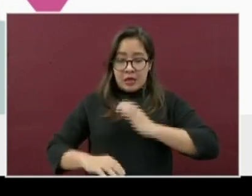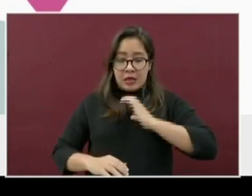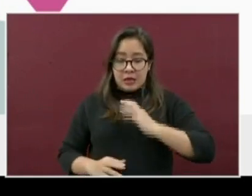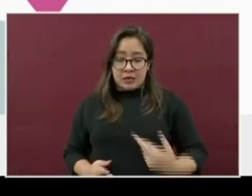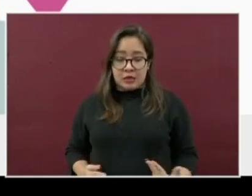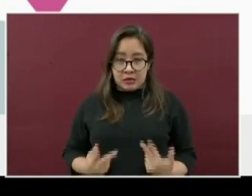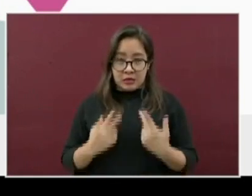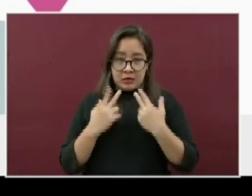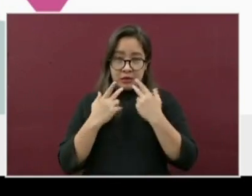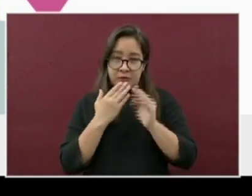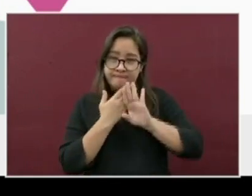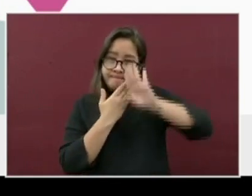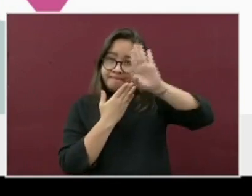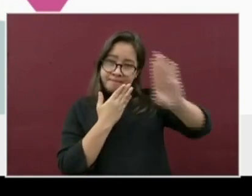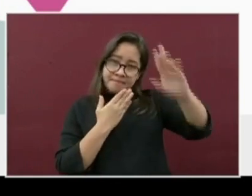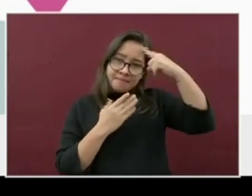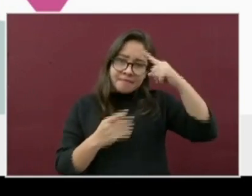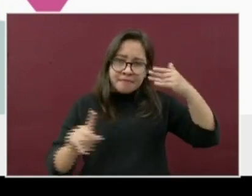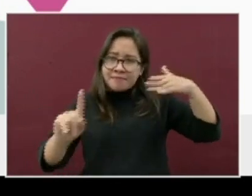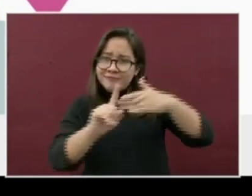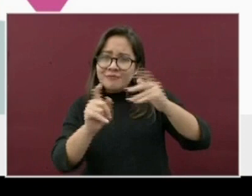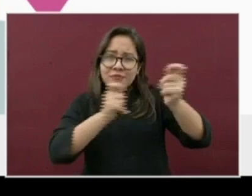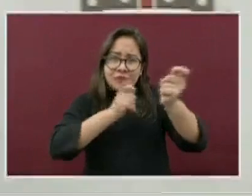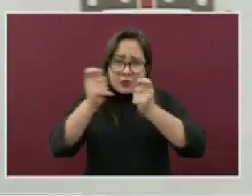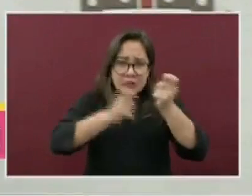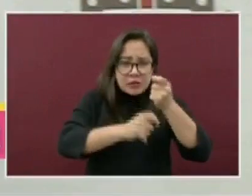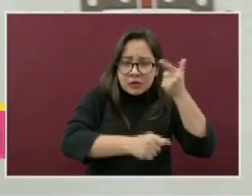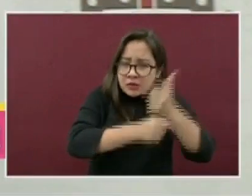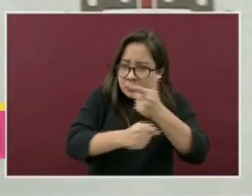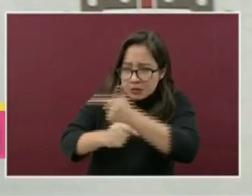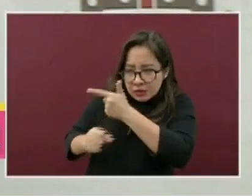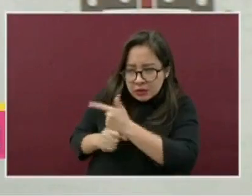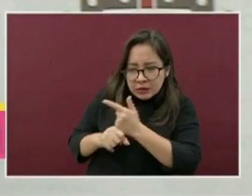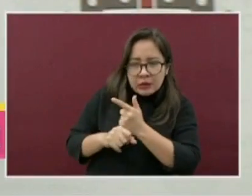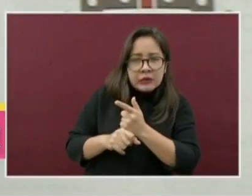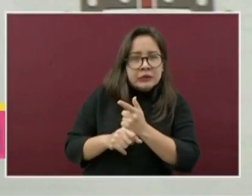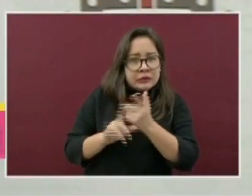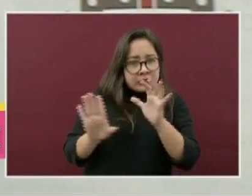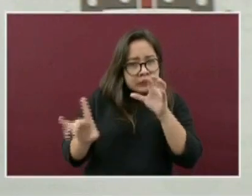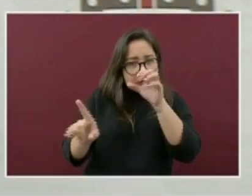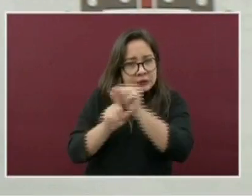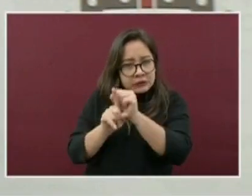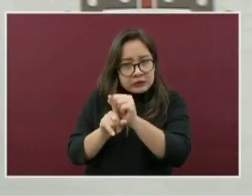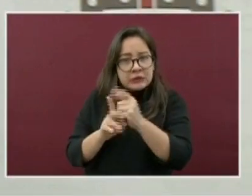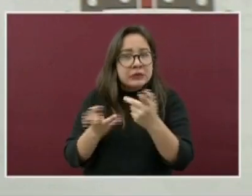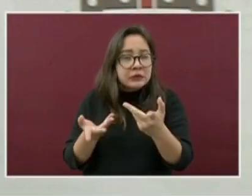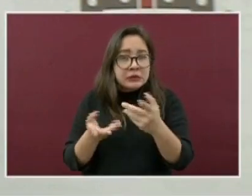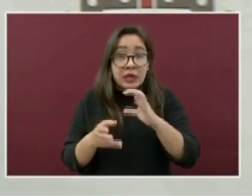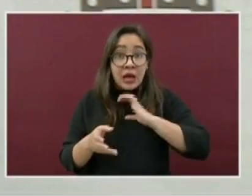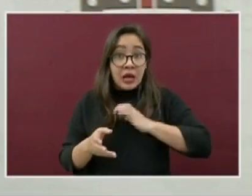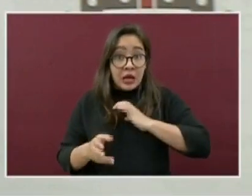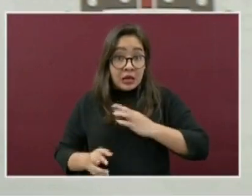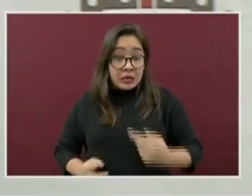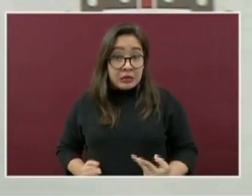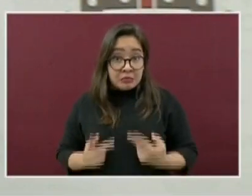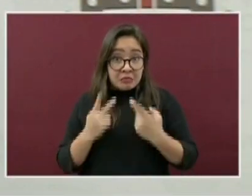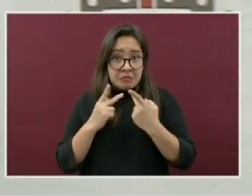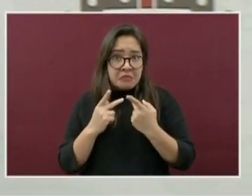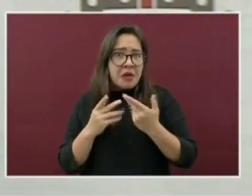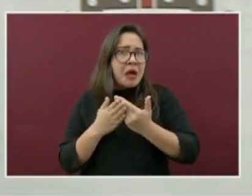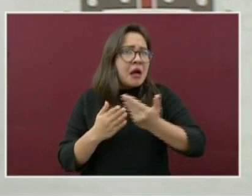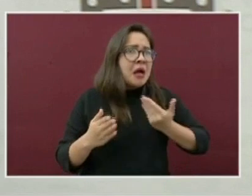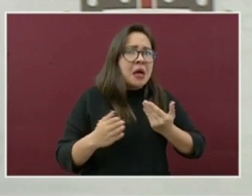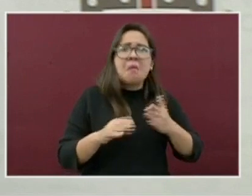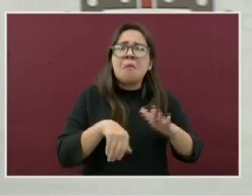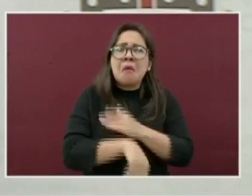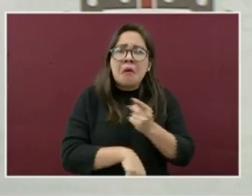la prevención y control de este padecimiento. El cáncer es una enfermedad que no tiene una causa específica